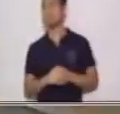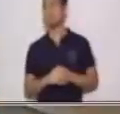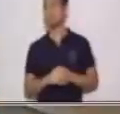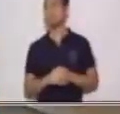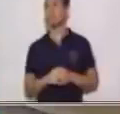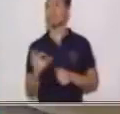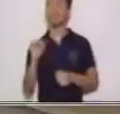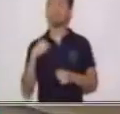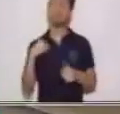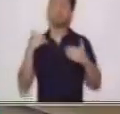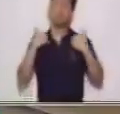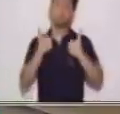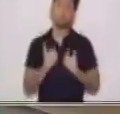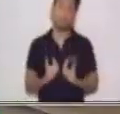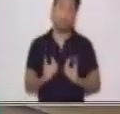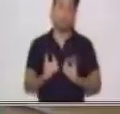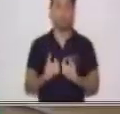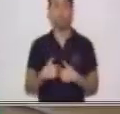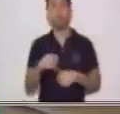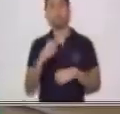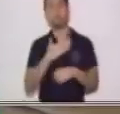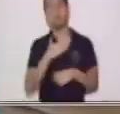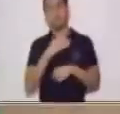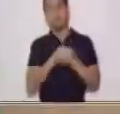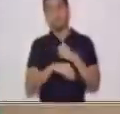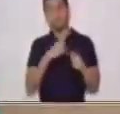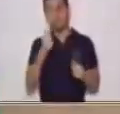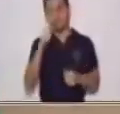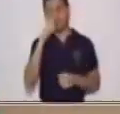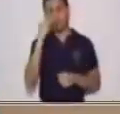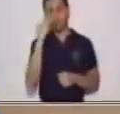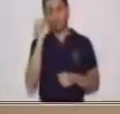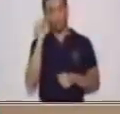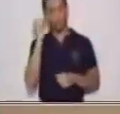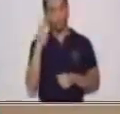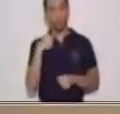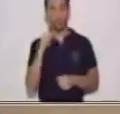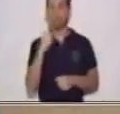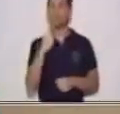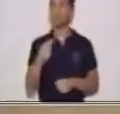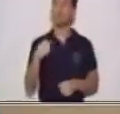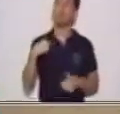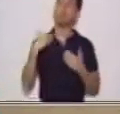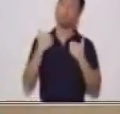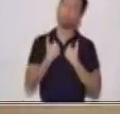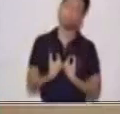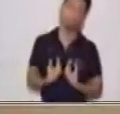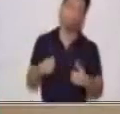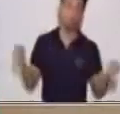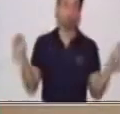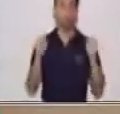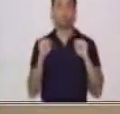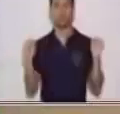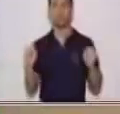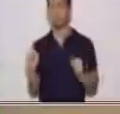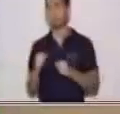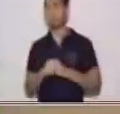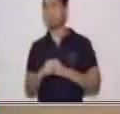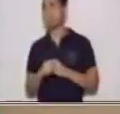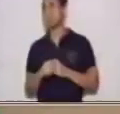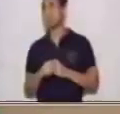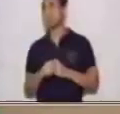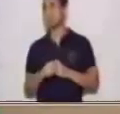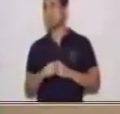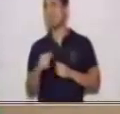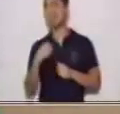estamos cansados o fatigados, podemos decir, nos fatiga el ejercicio. Pero vamos a decir, contentos, ¿verdad? ¿Cómo hacemos